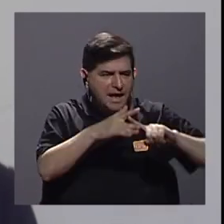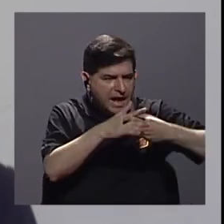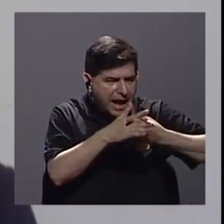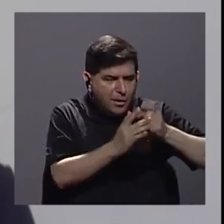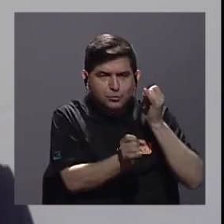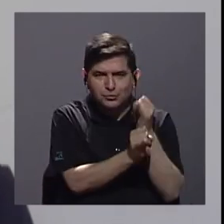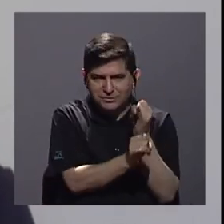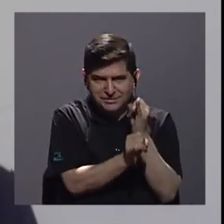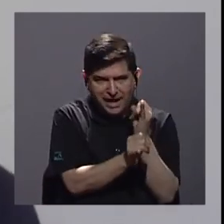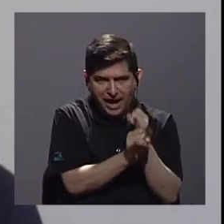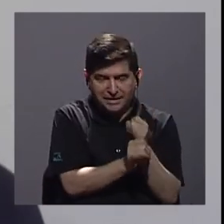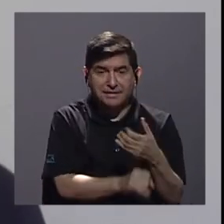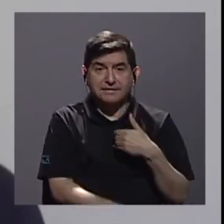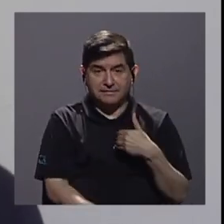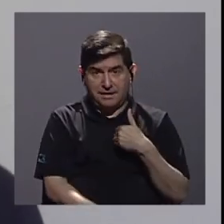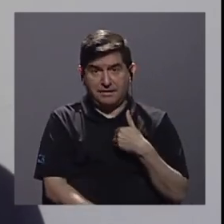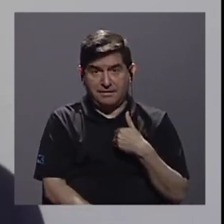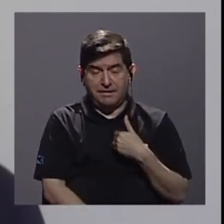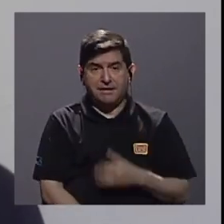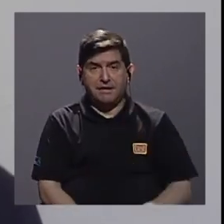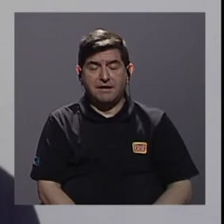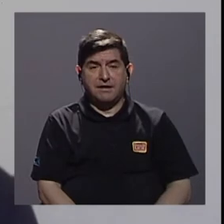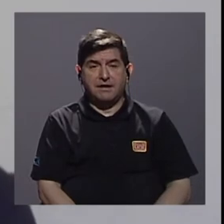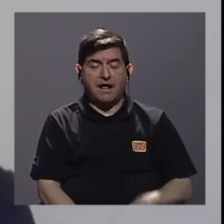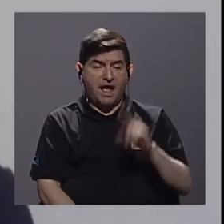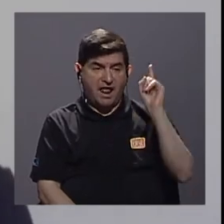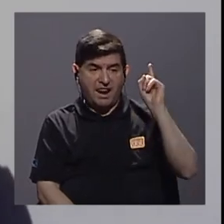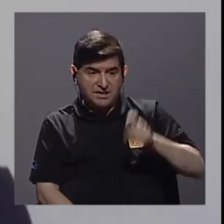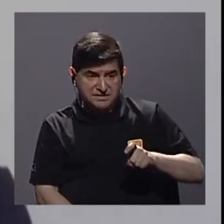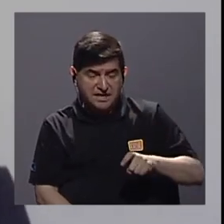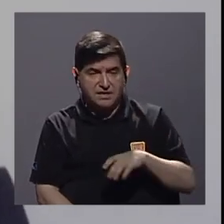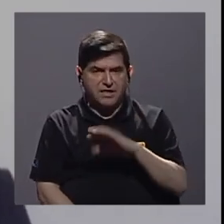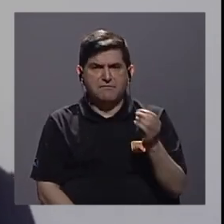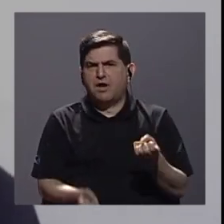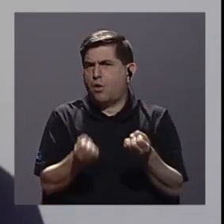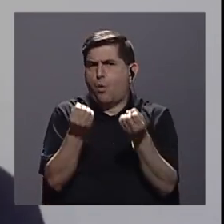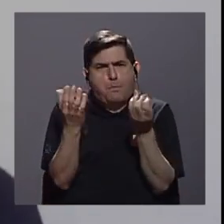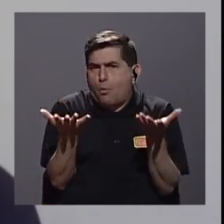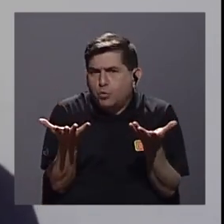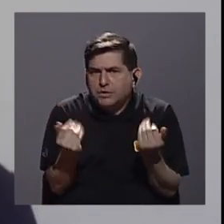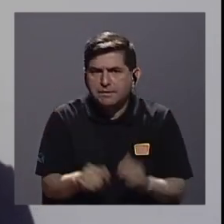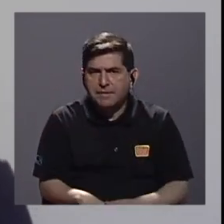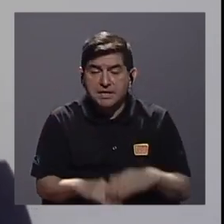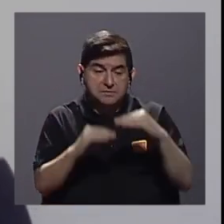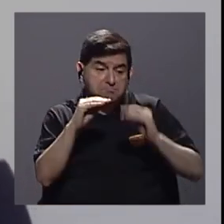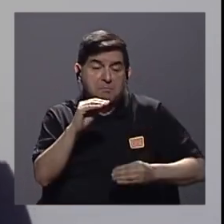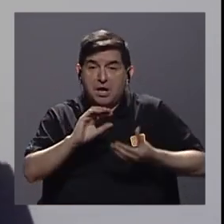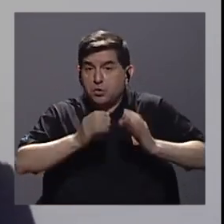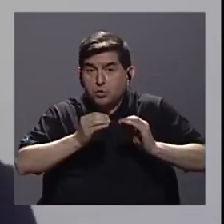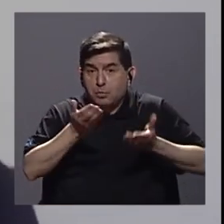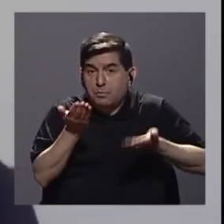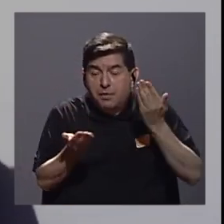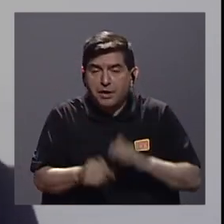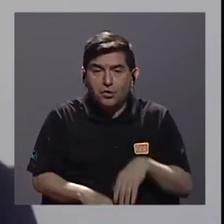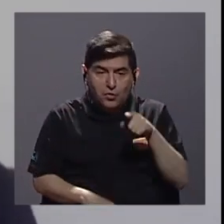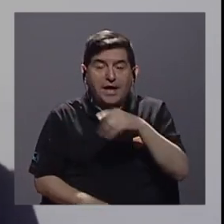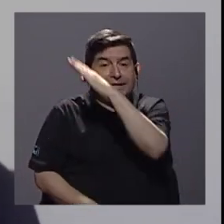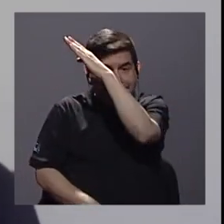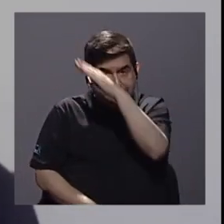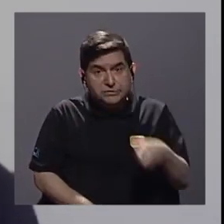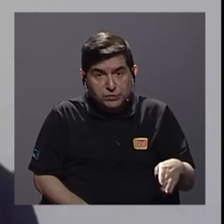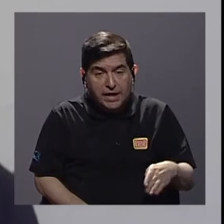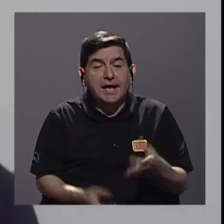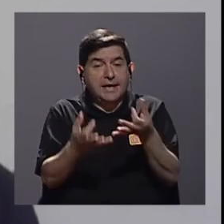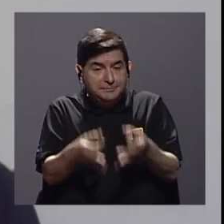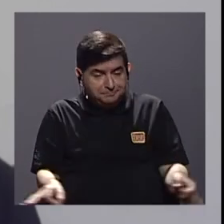a las instituciones, ¿verdad? Tenemos las que tienen que ser o son muchas, deberían ser menos, ¿verdad? Y ese es un eje y es